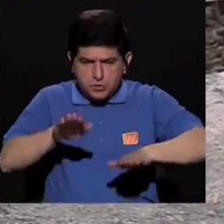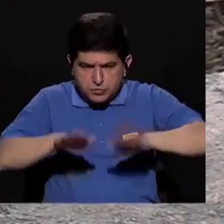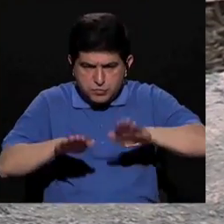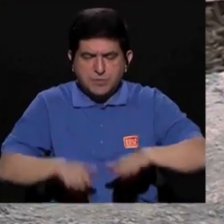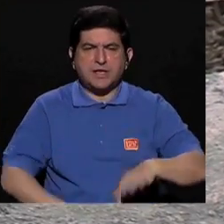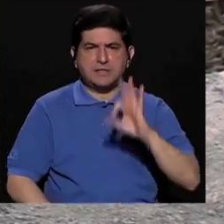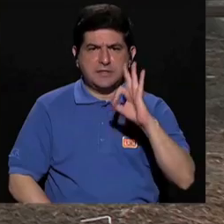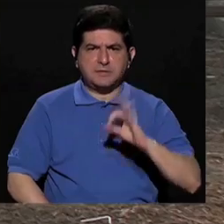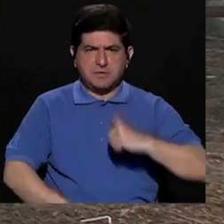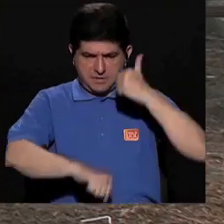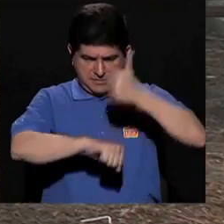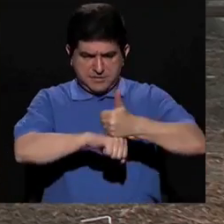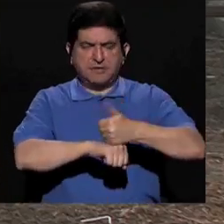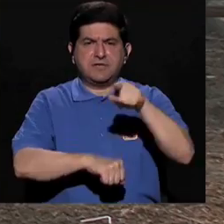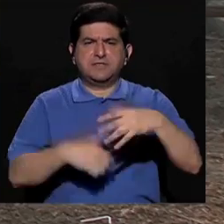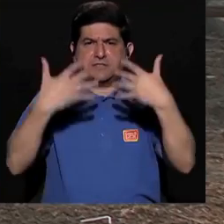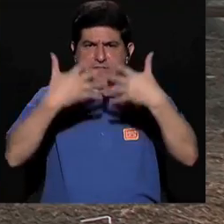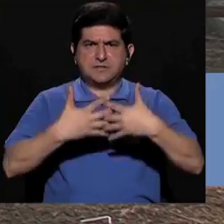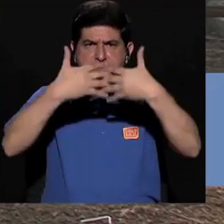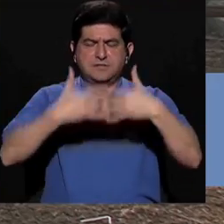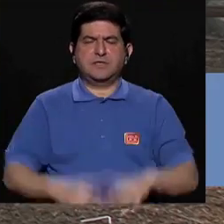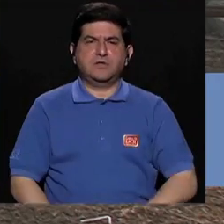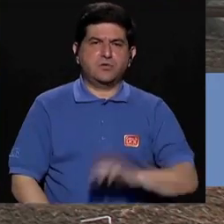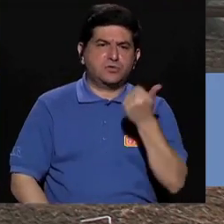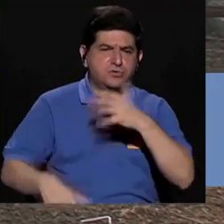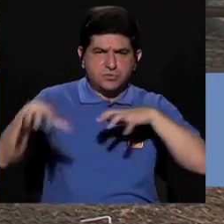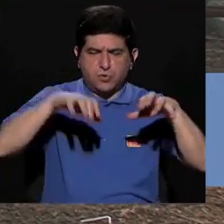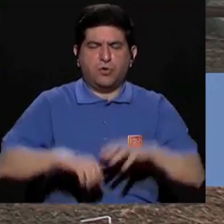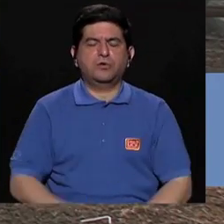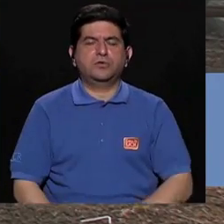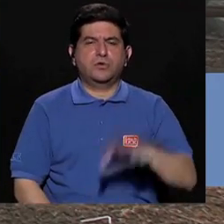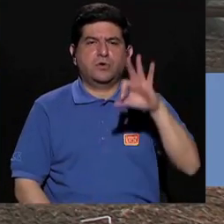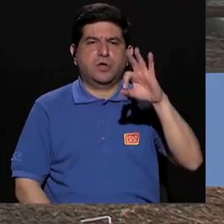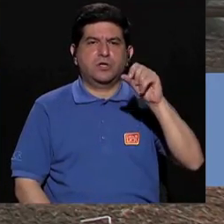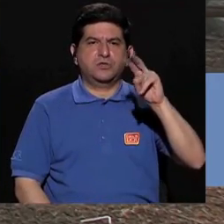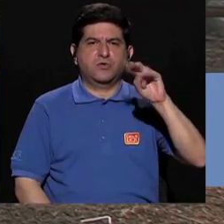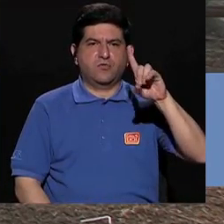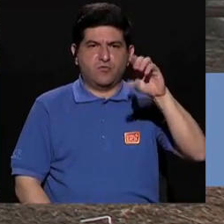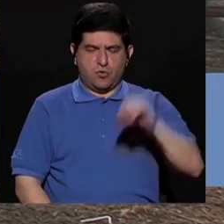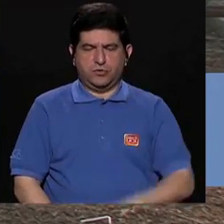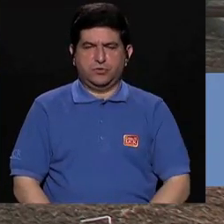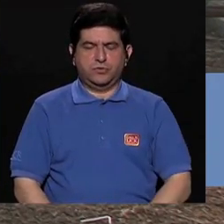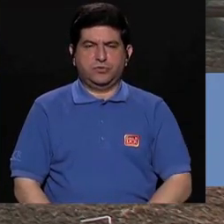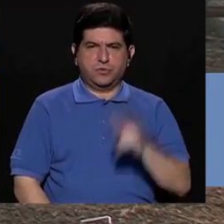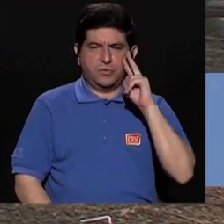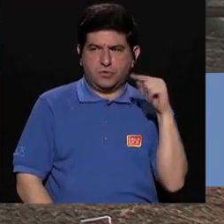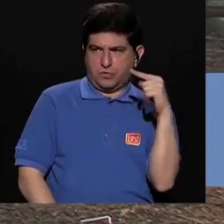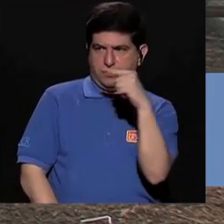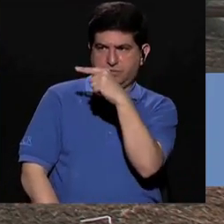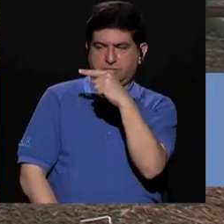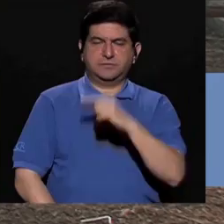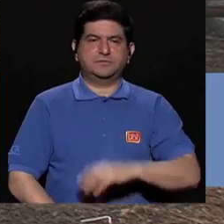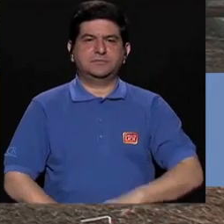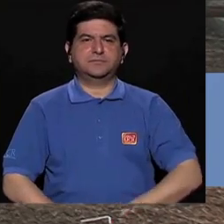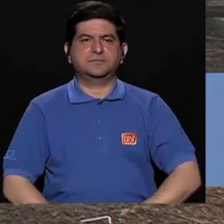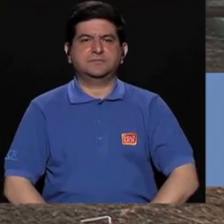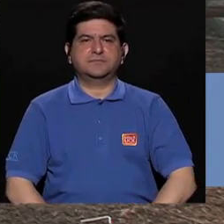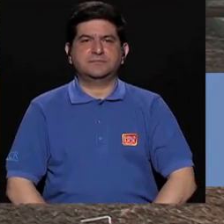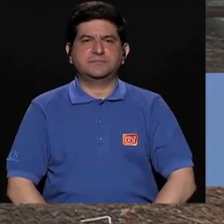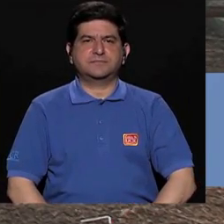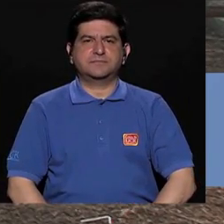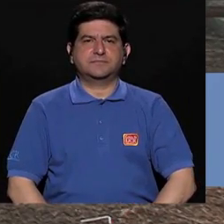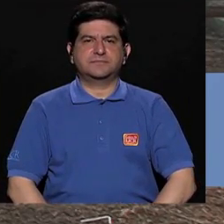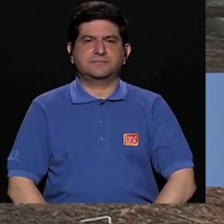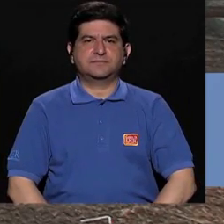puestas en la máquina. Otro ejercicio que podemos hacer son los fondos, donde lo que tenemos que hacer es agarrar los laterales y